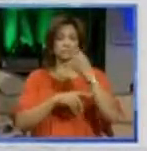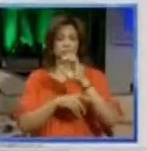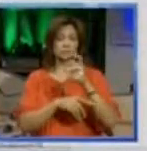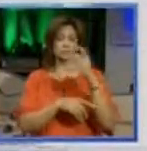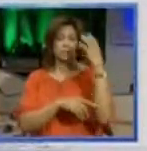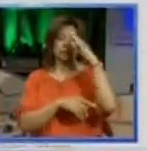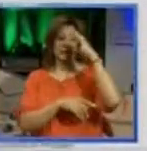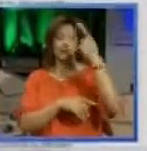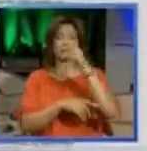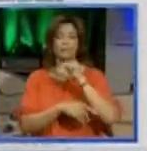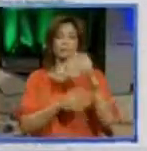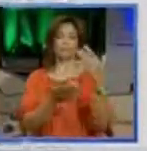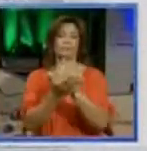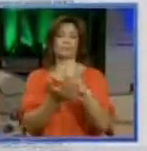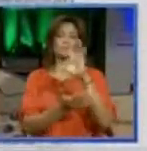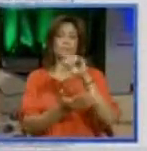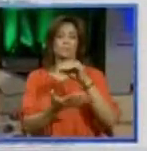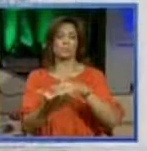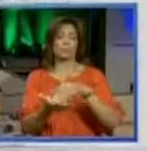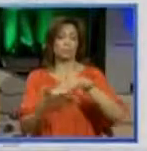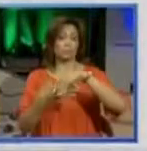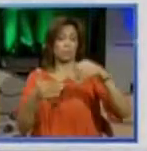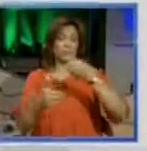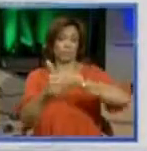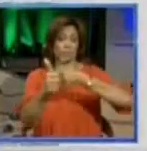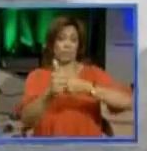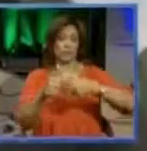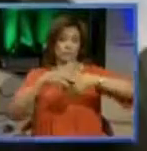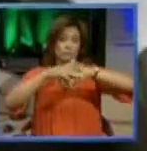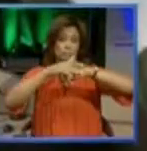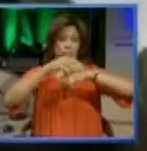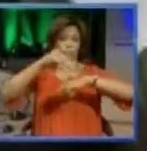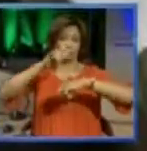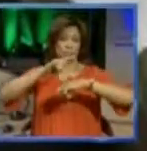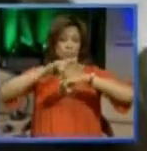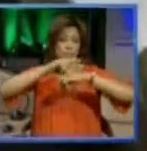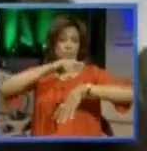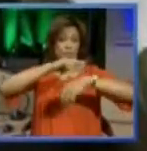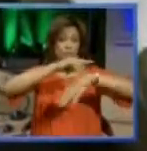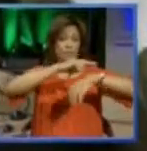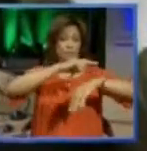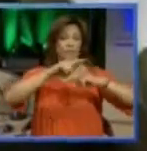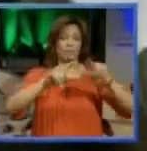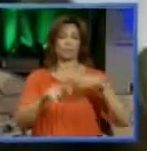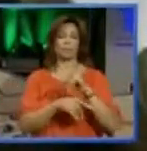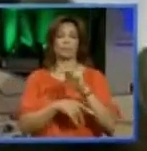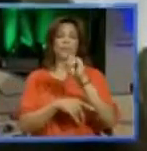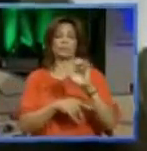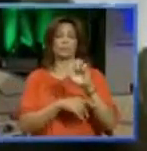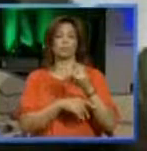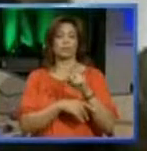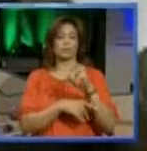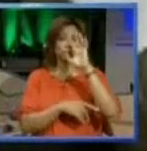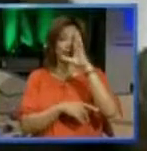ex capitán haber cobrado 50 mil dólares por cada bombardeo que ella permitía que se hiciera en el noreste de la República